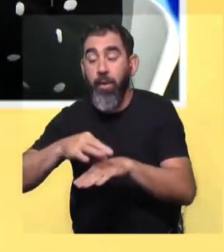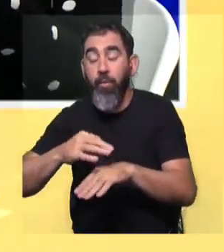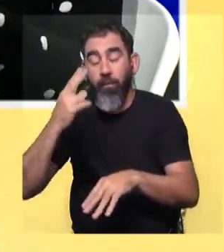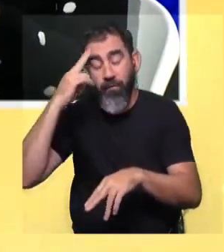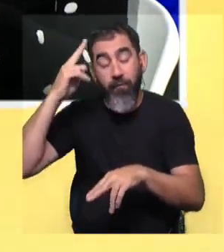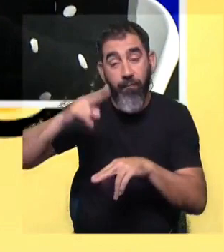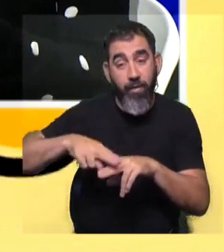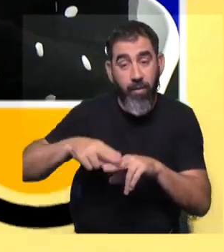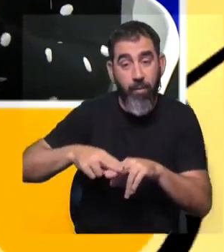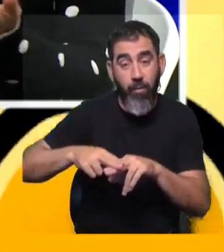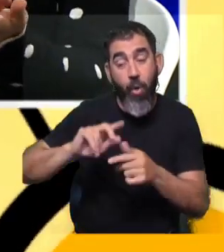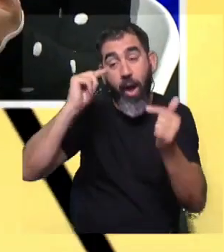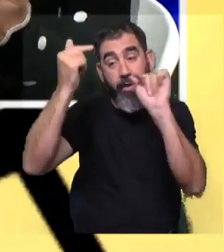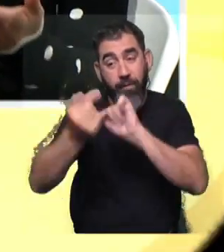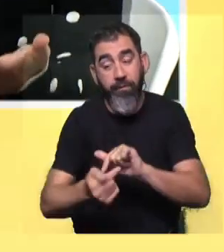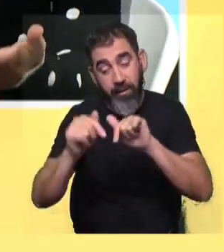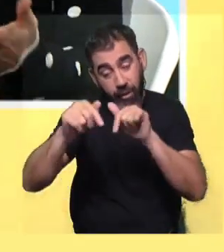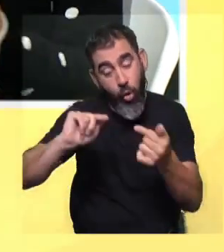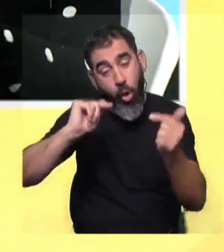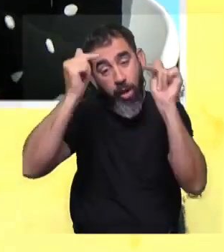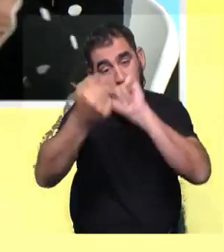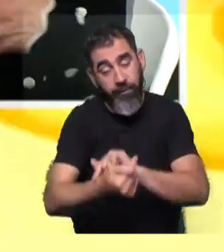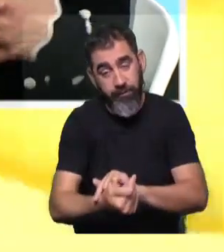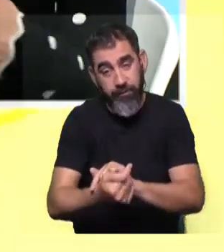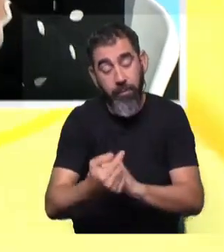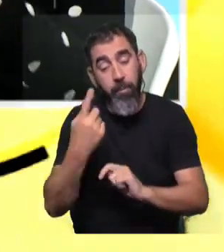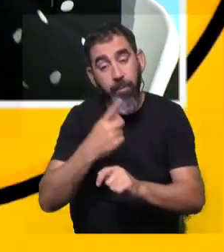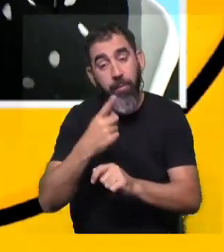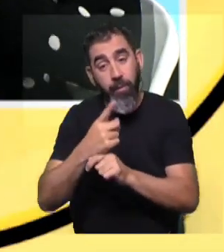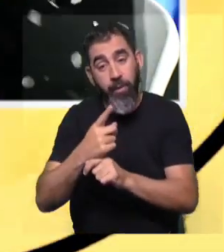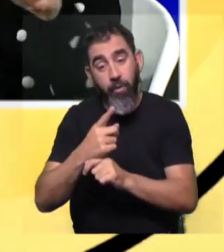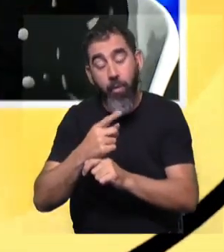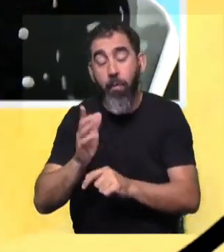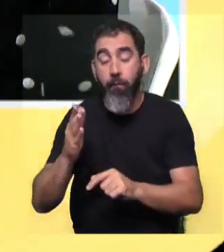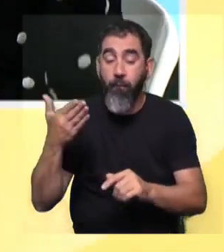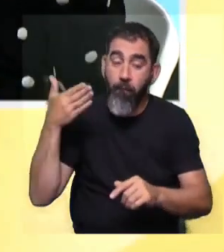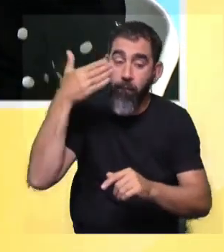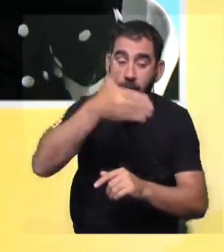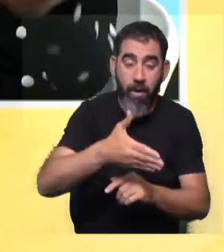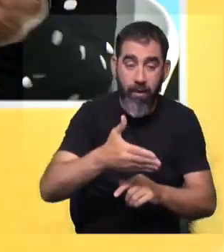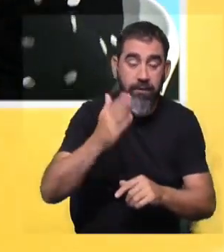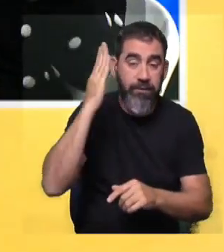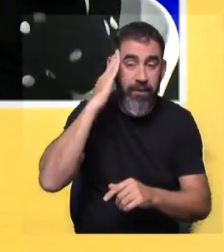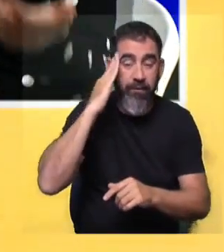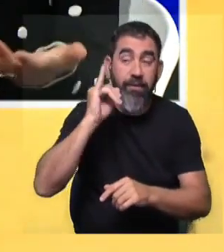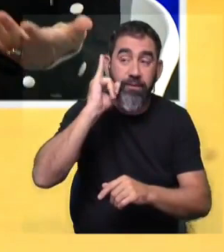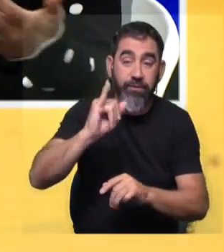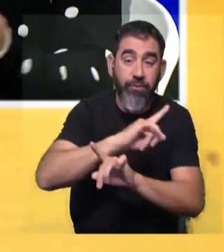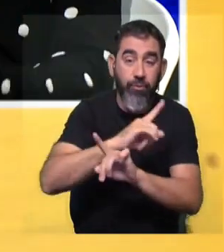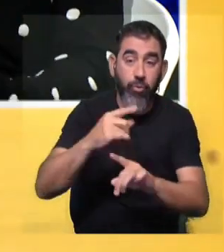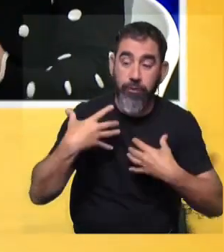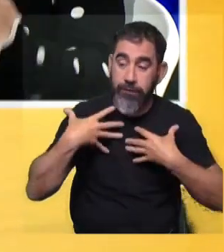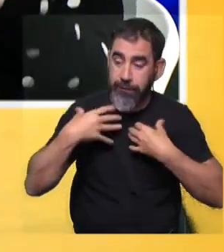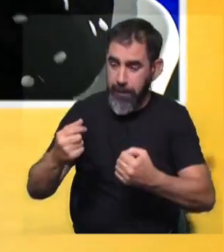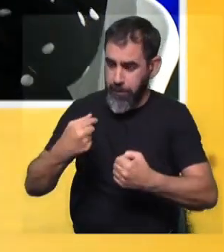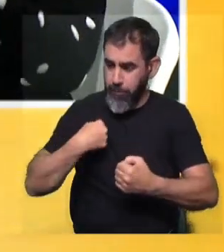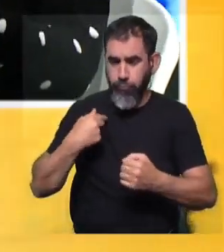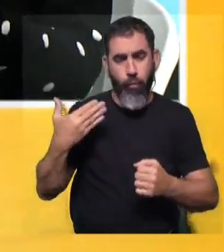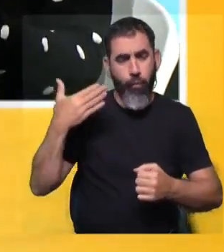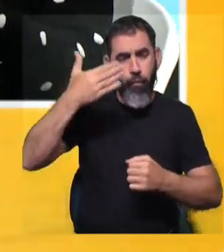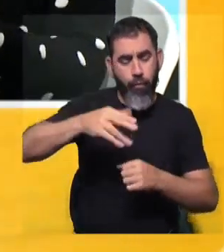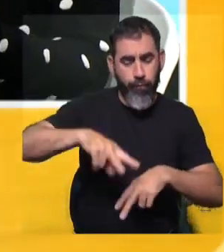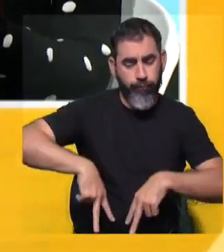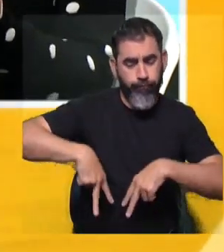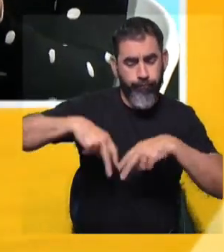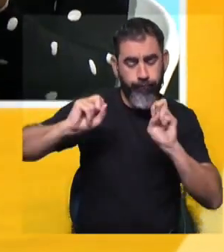y el médico indica el estudio para salir de duda. Bueno, aquí es completamente diferente. Aquí se invita a las mujeres sanas a que se hagan un